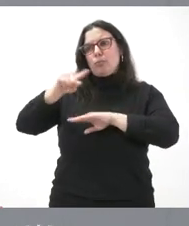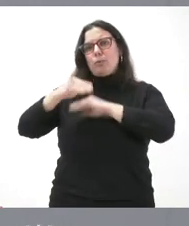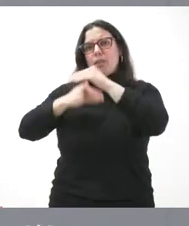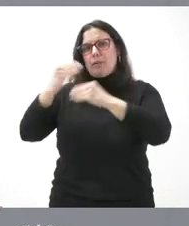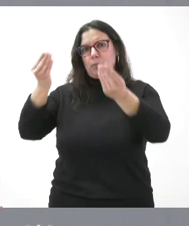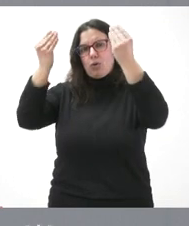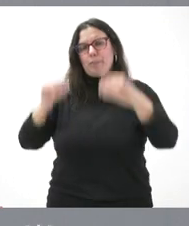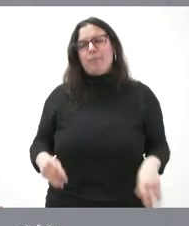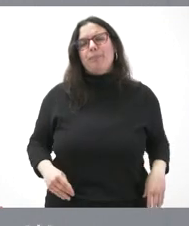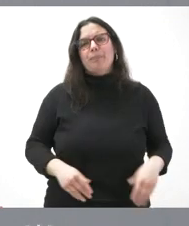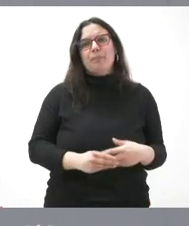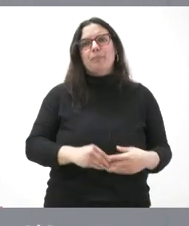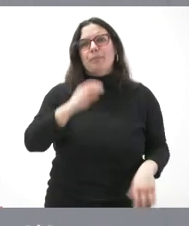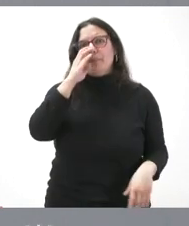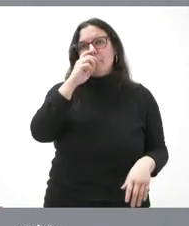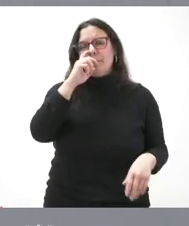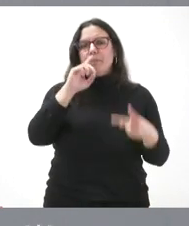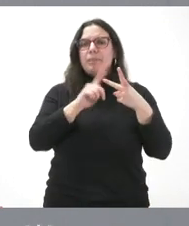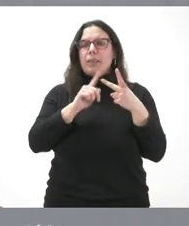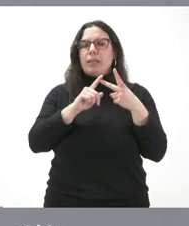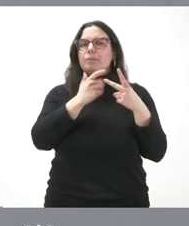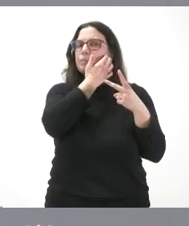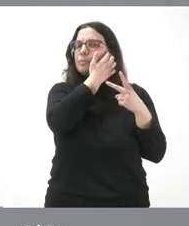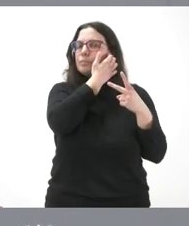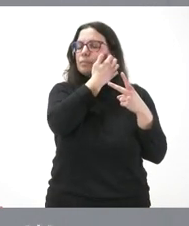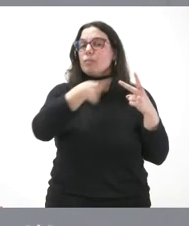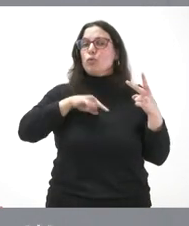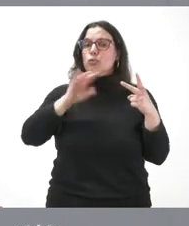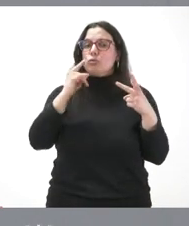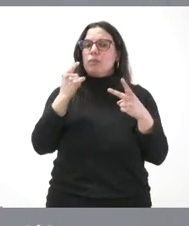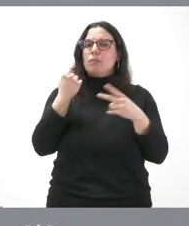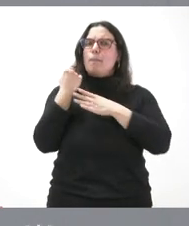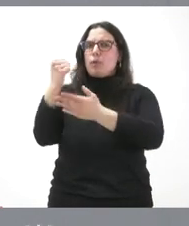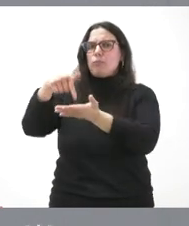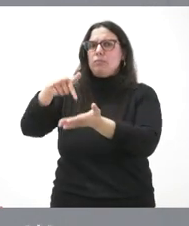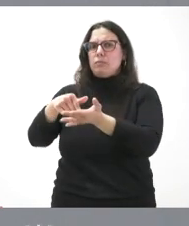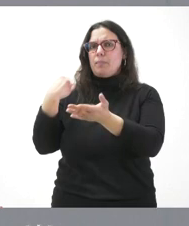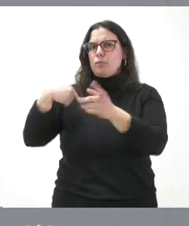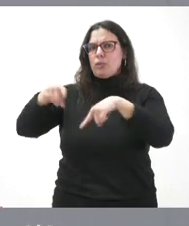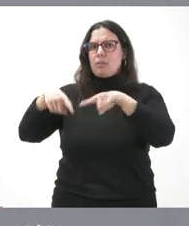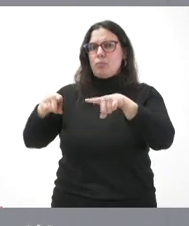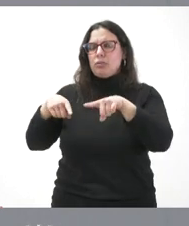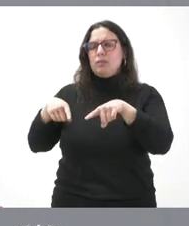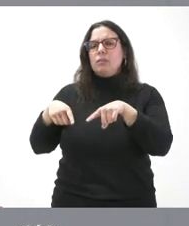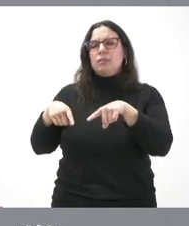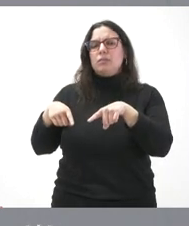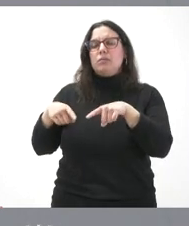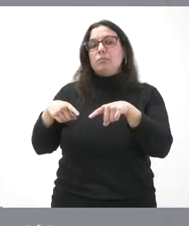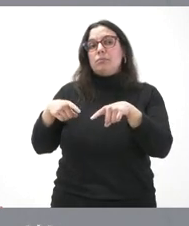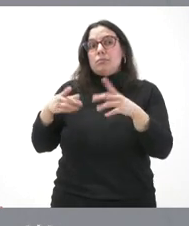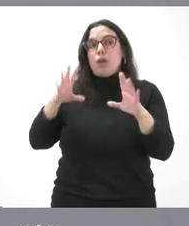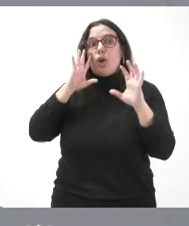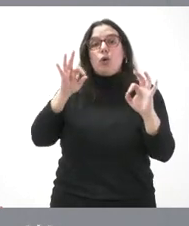futuro. Y, en la segunda cuestión, nosotros sí apoyamos esa reivindicación y, en la medida en que,